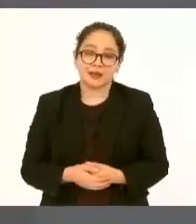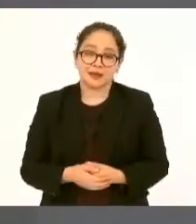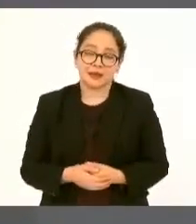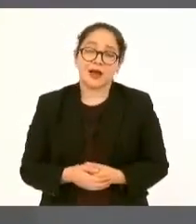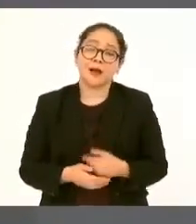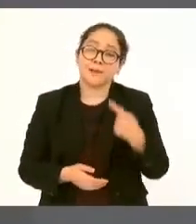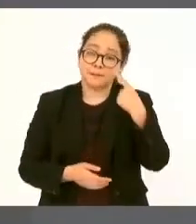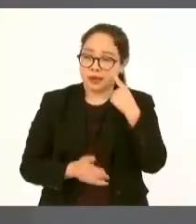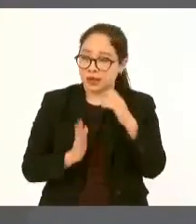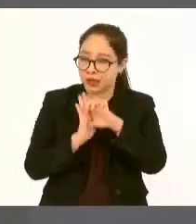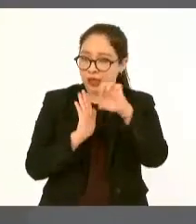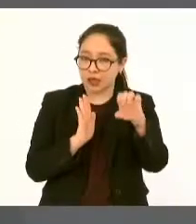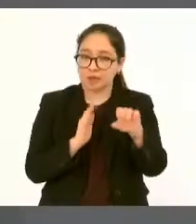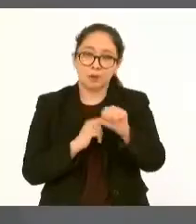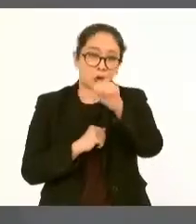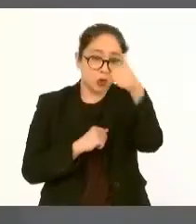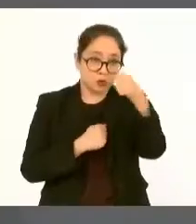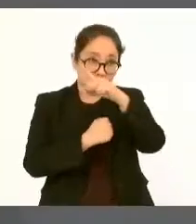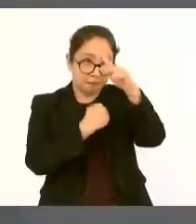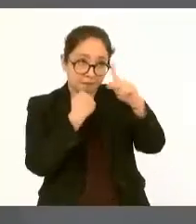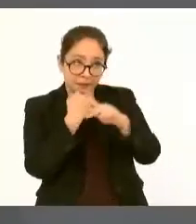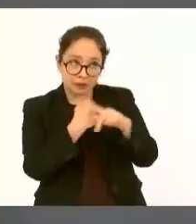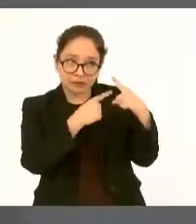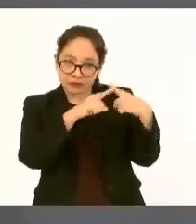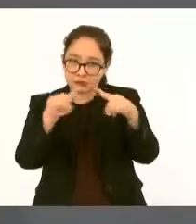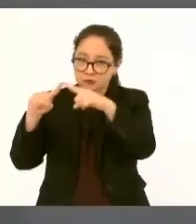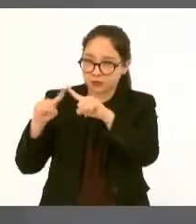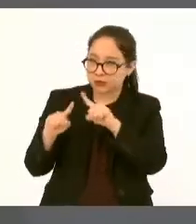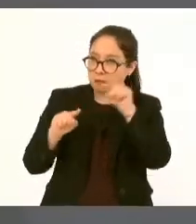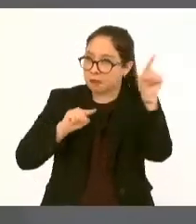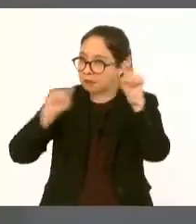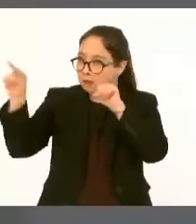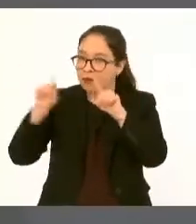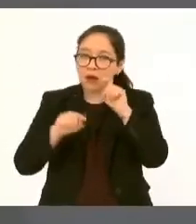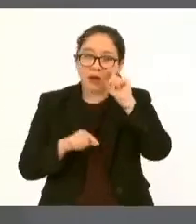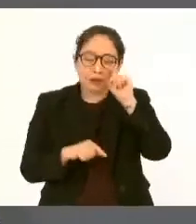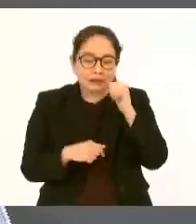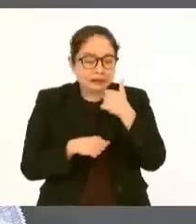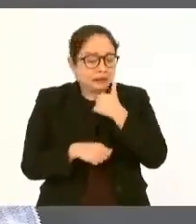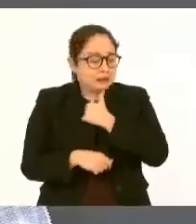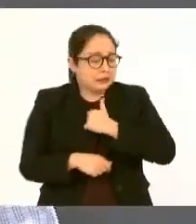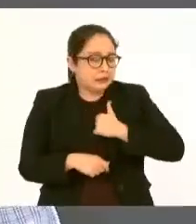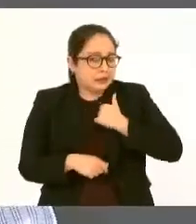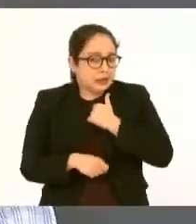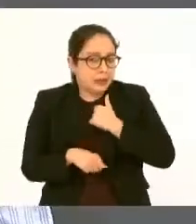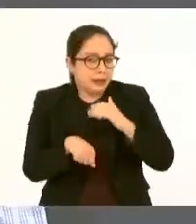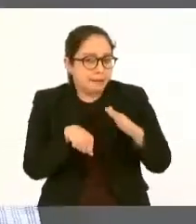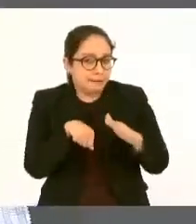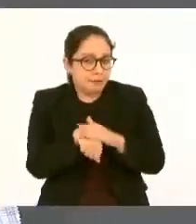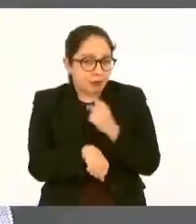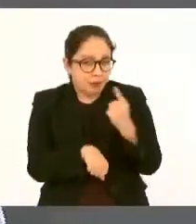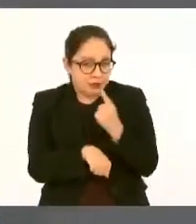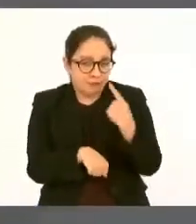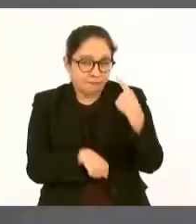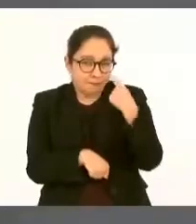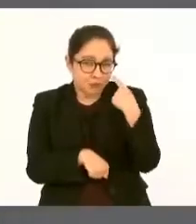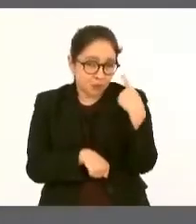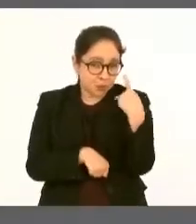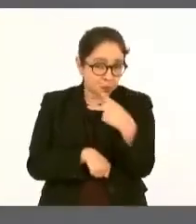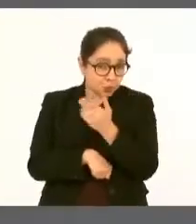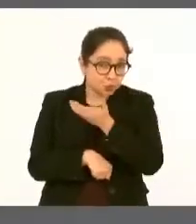porque no tienen la tradición